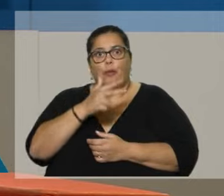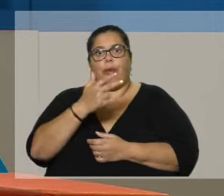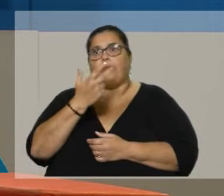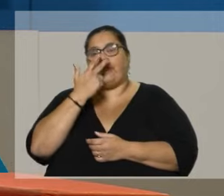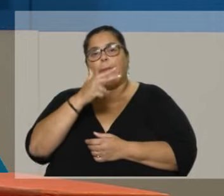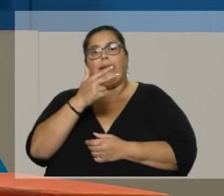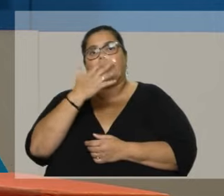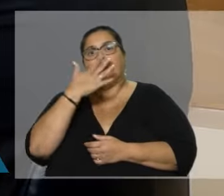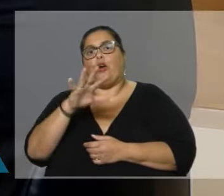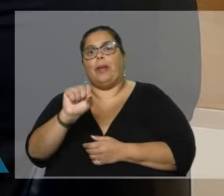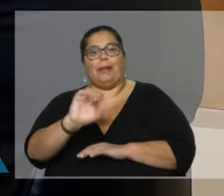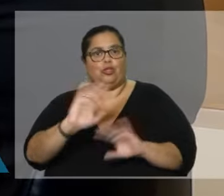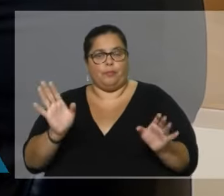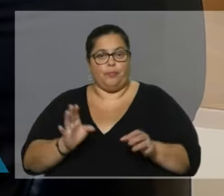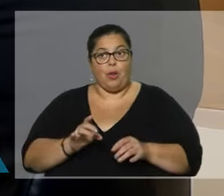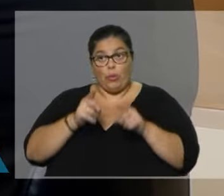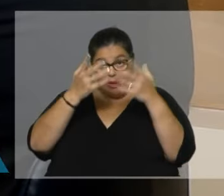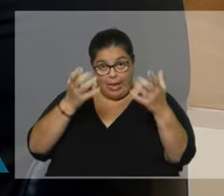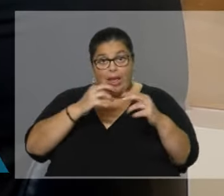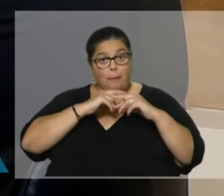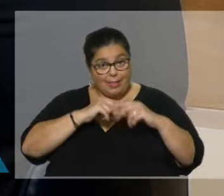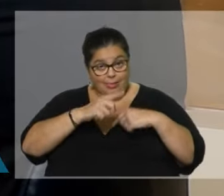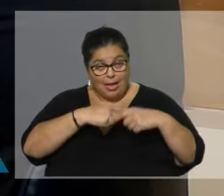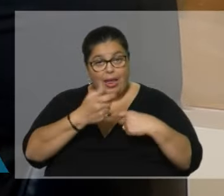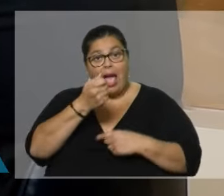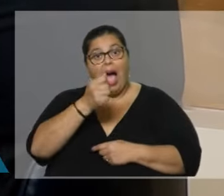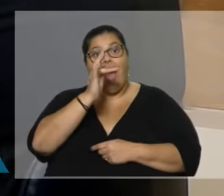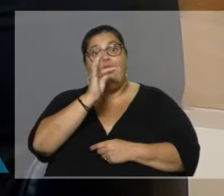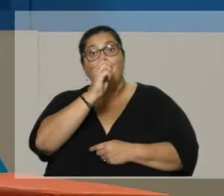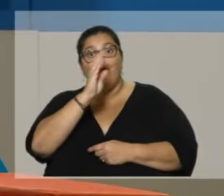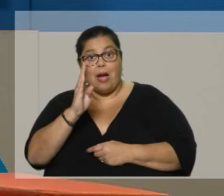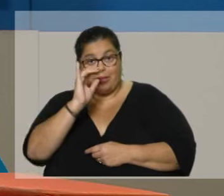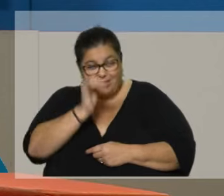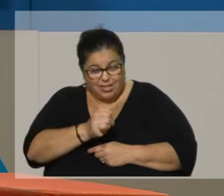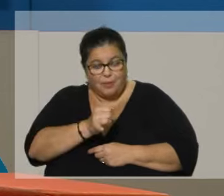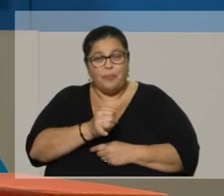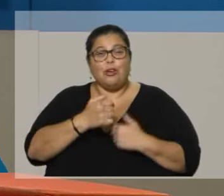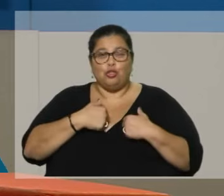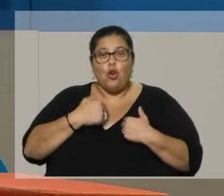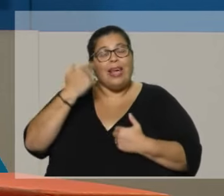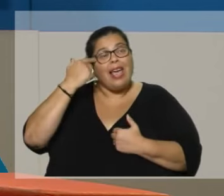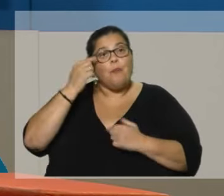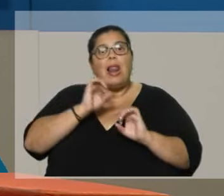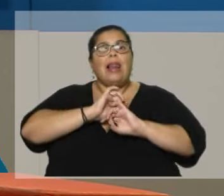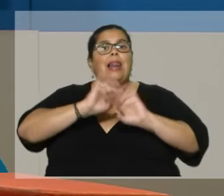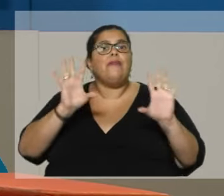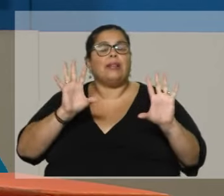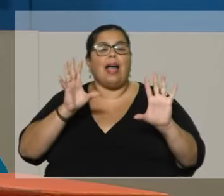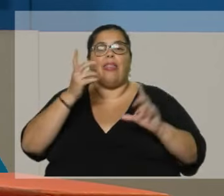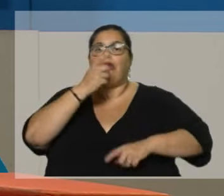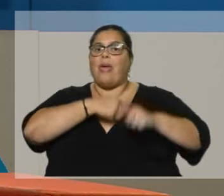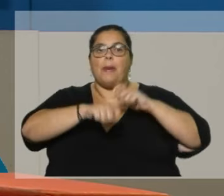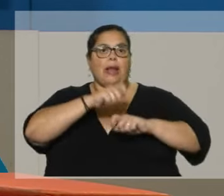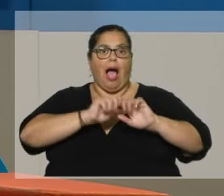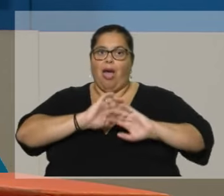Entonces, estamos... O ¿ustedes mantendrían la AFAP para empezar? Nosotros mantendríamos la AFAP porque nosotros creemos en la libertad de empresa, la libertad de mercado.